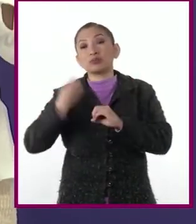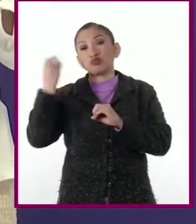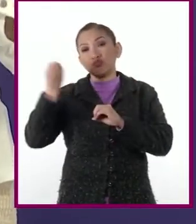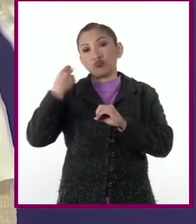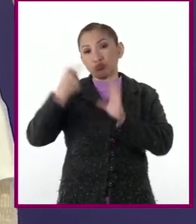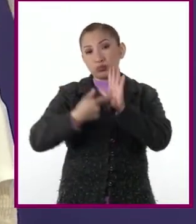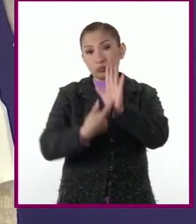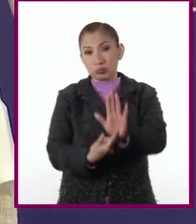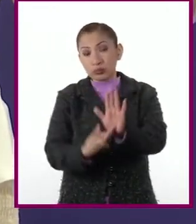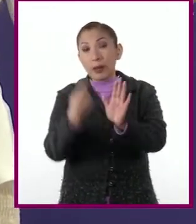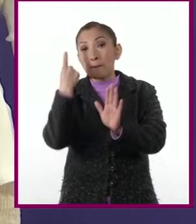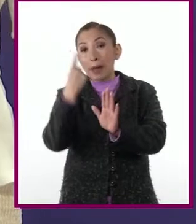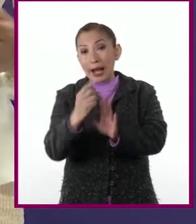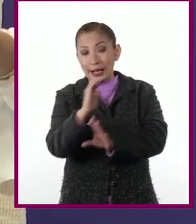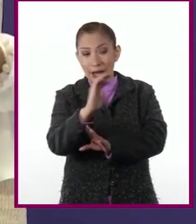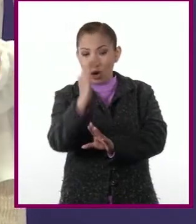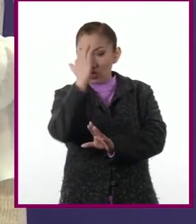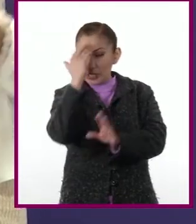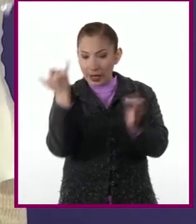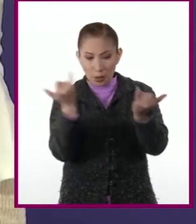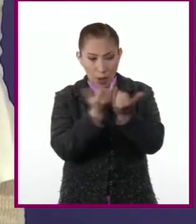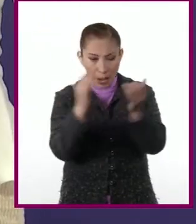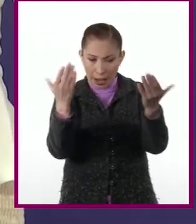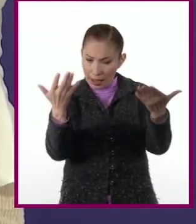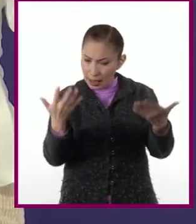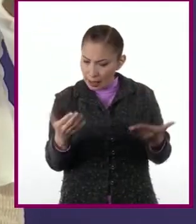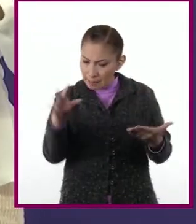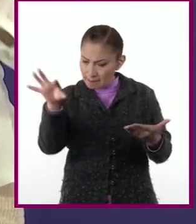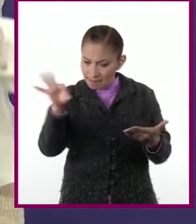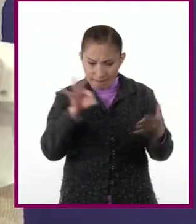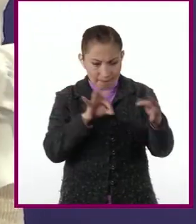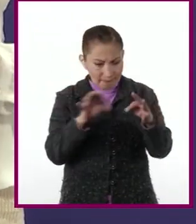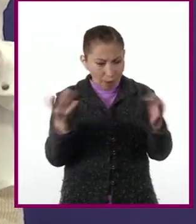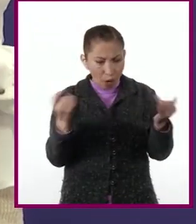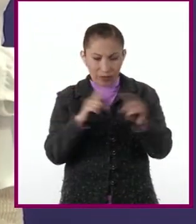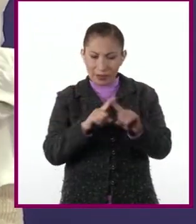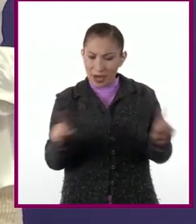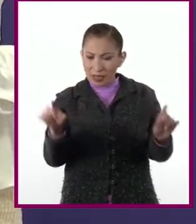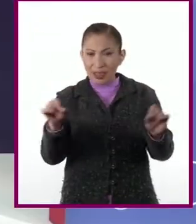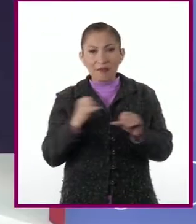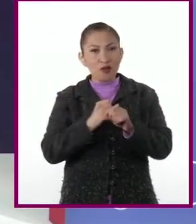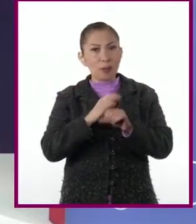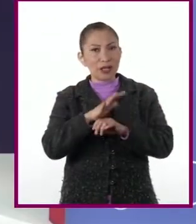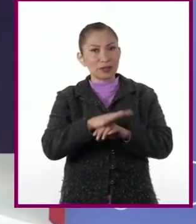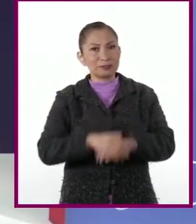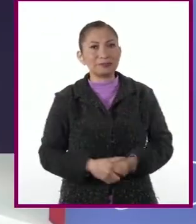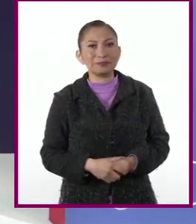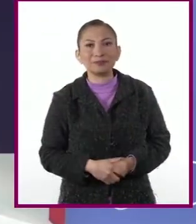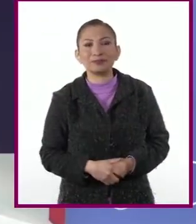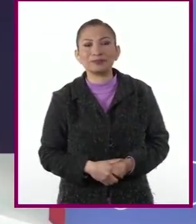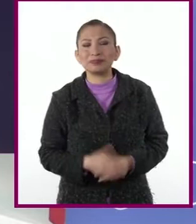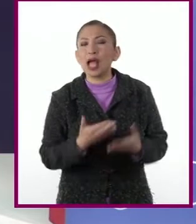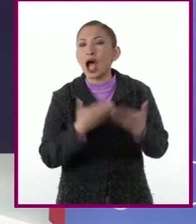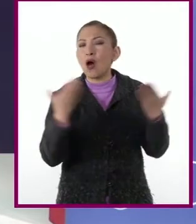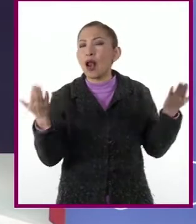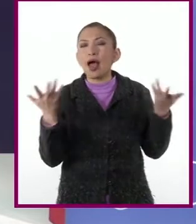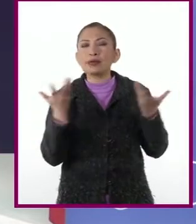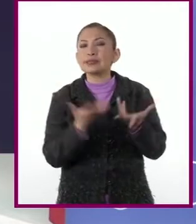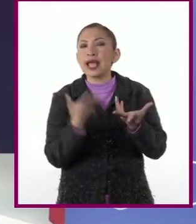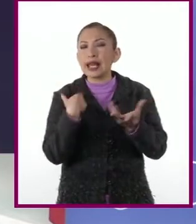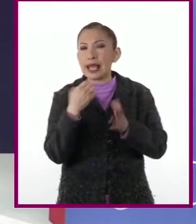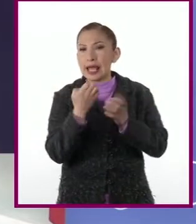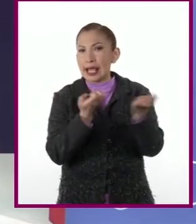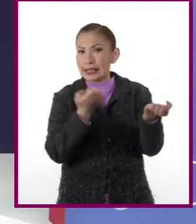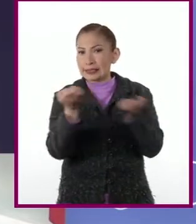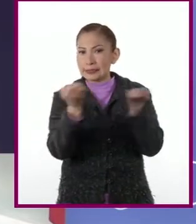Eso es para reconocer las semejanzas y diferencias en el manejo de la información. Vamos a realizar un